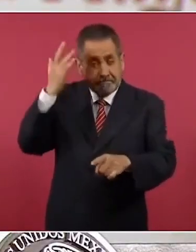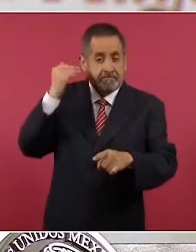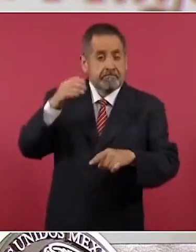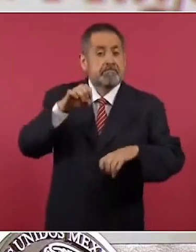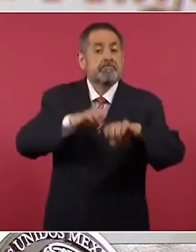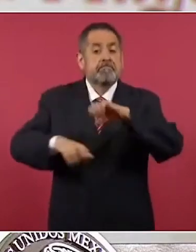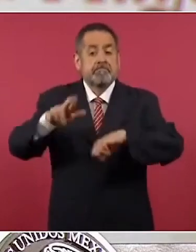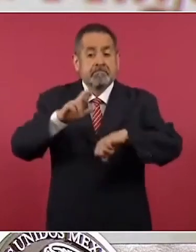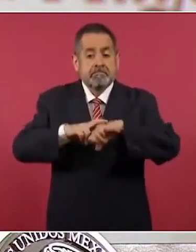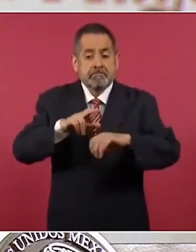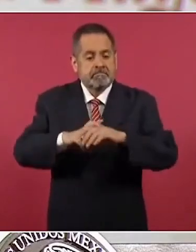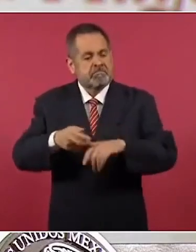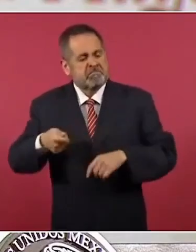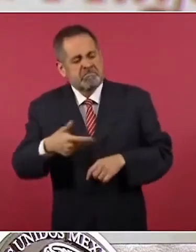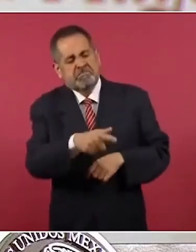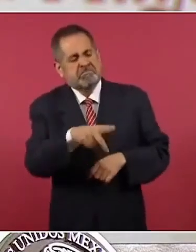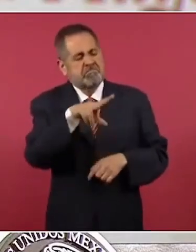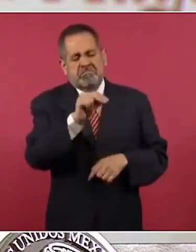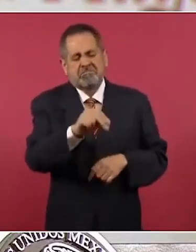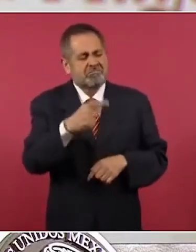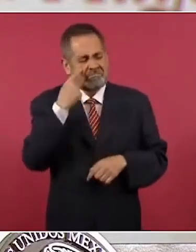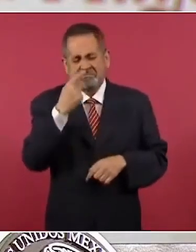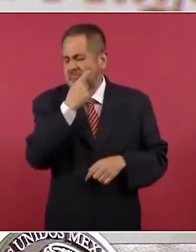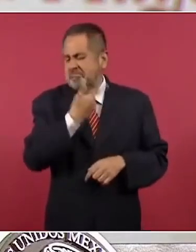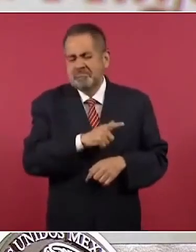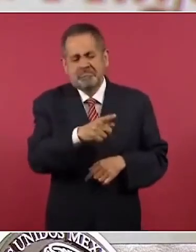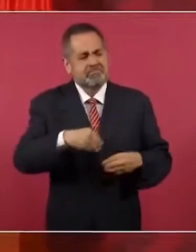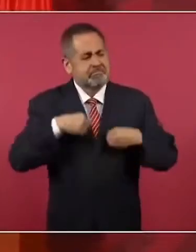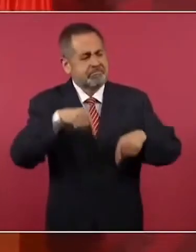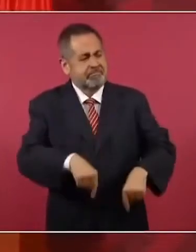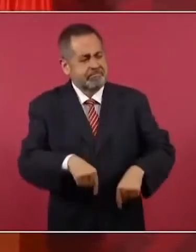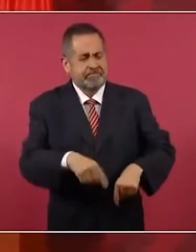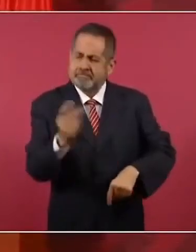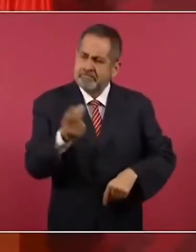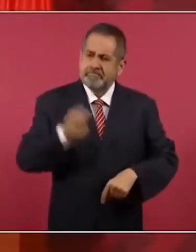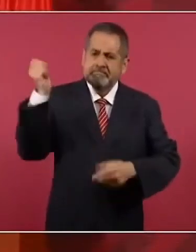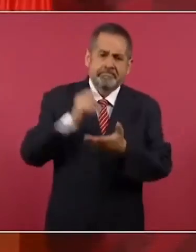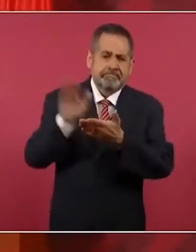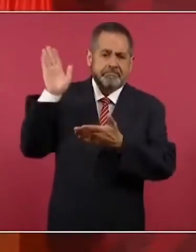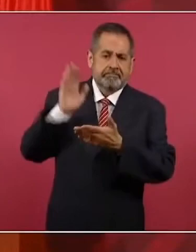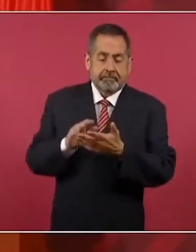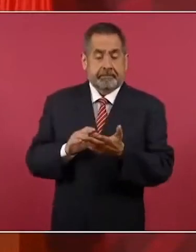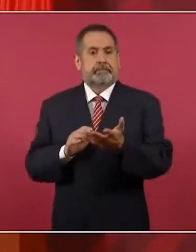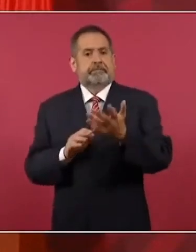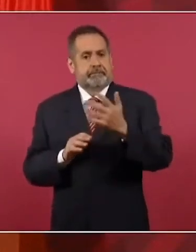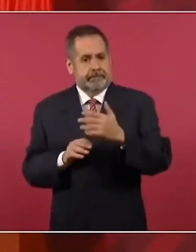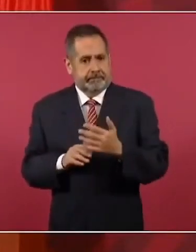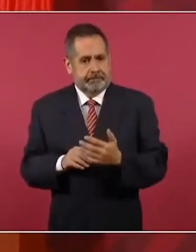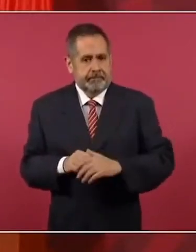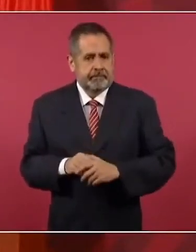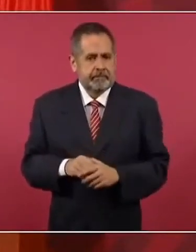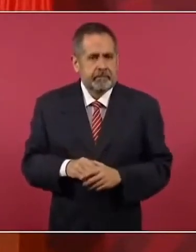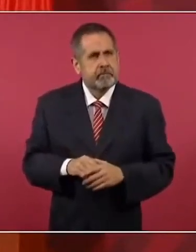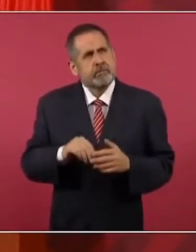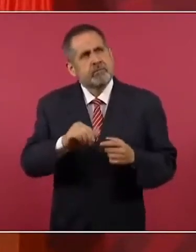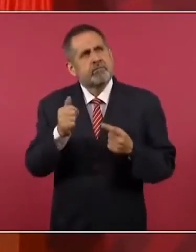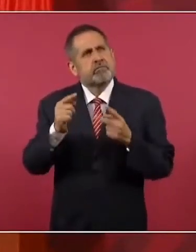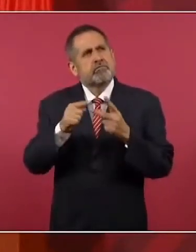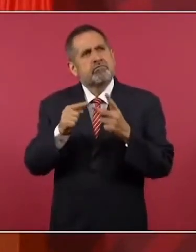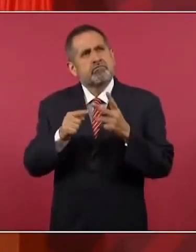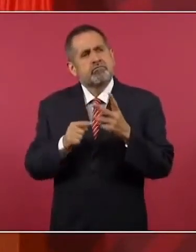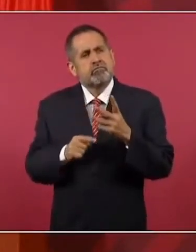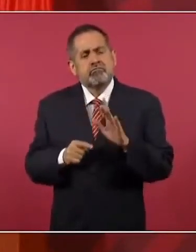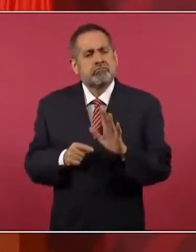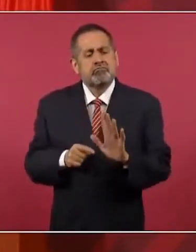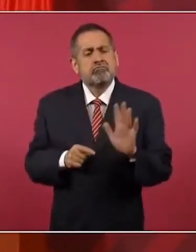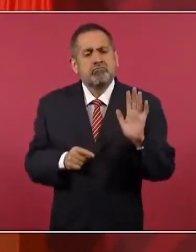declarado persona non grata y tuvo que salir del país. No hay registros más allá de los